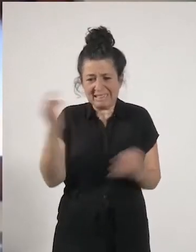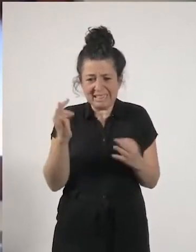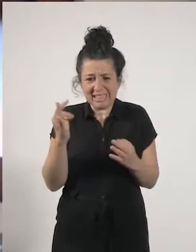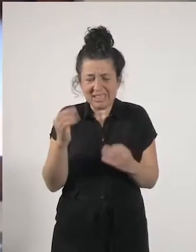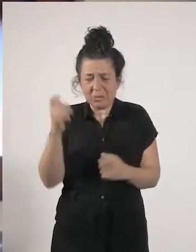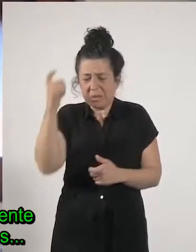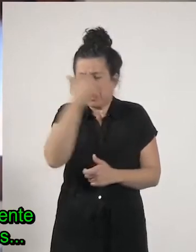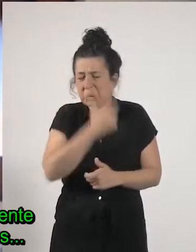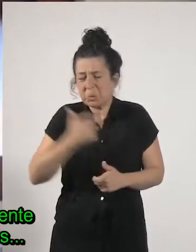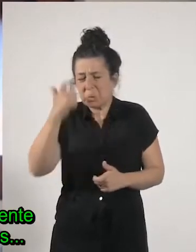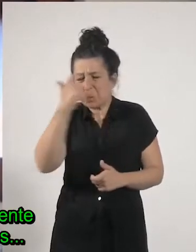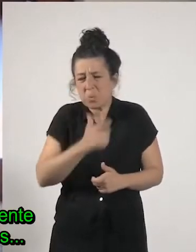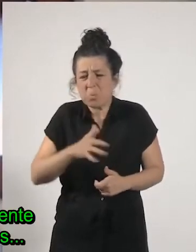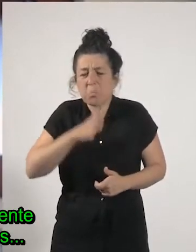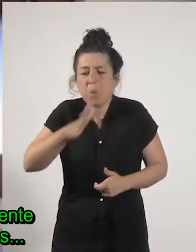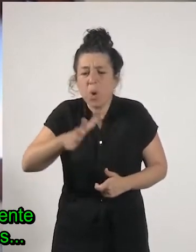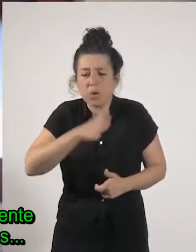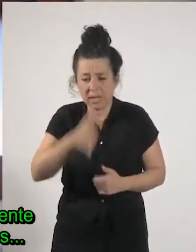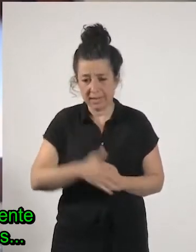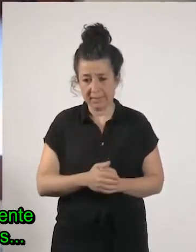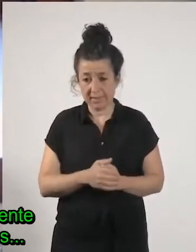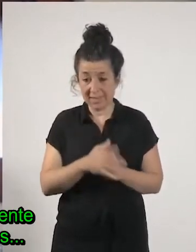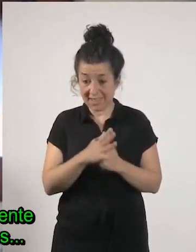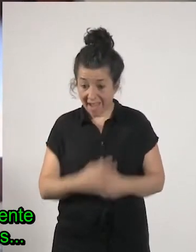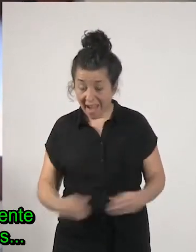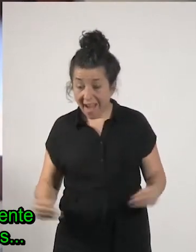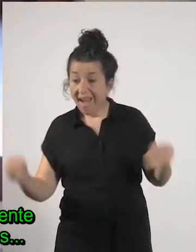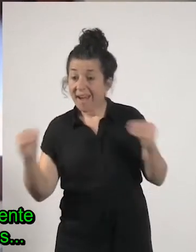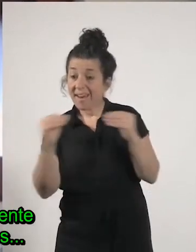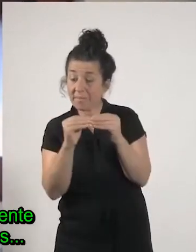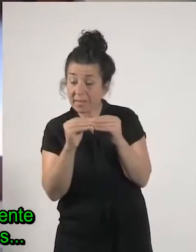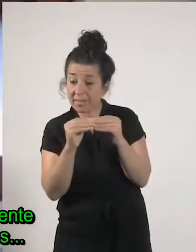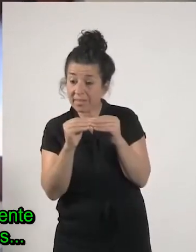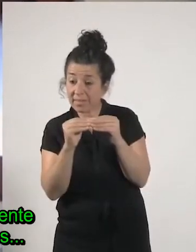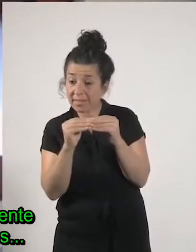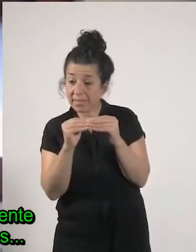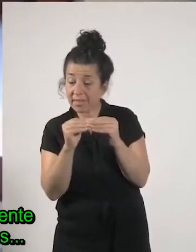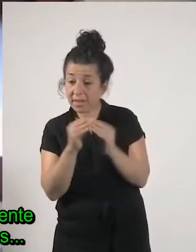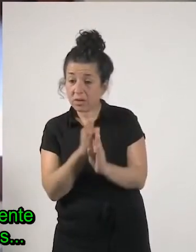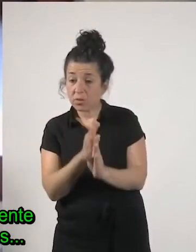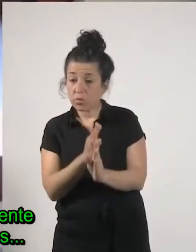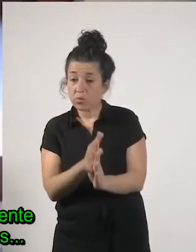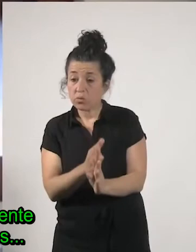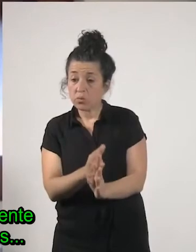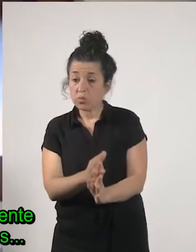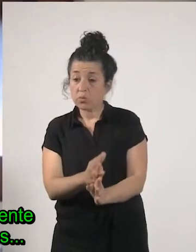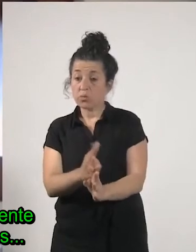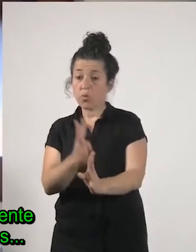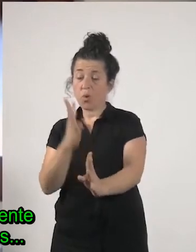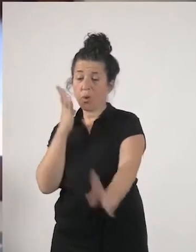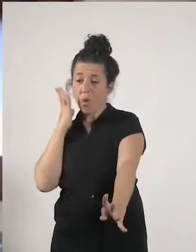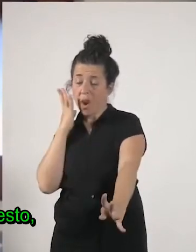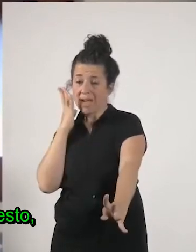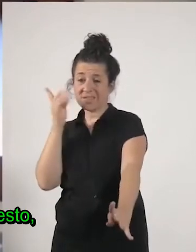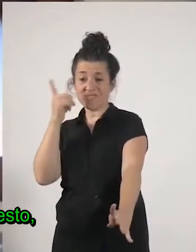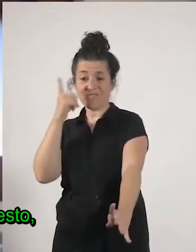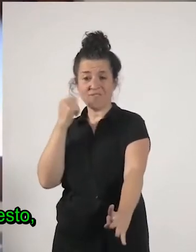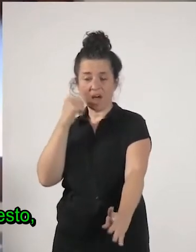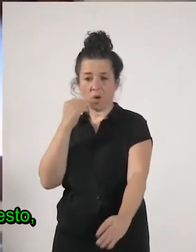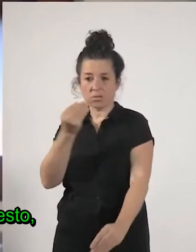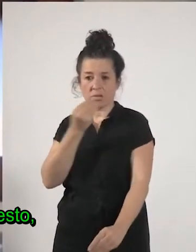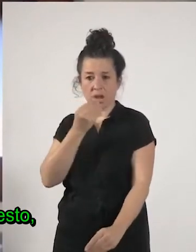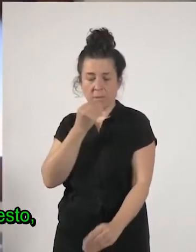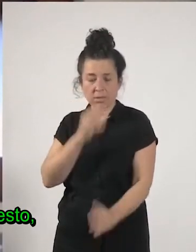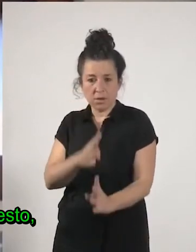tanto y mientras han aumentado terriblemente las colas en los bancos de alimentos y lo